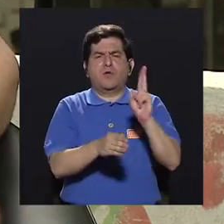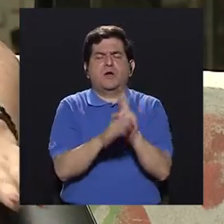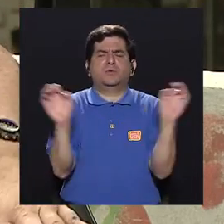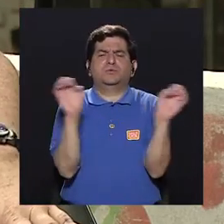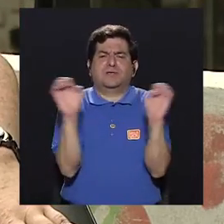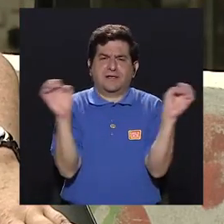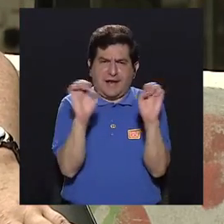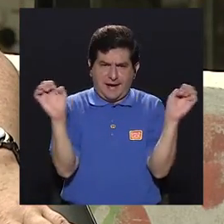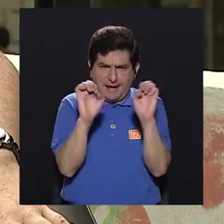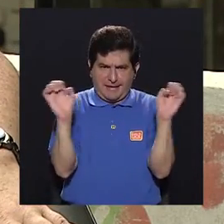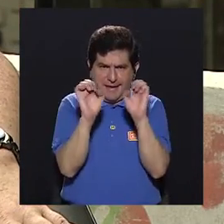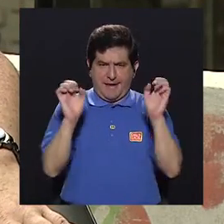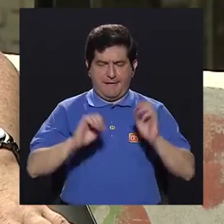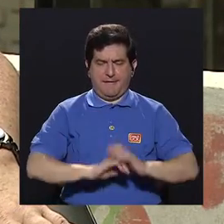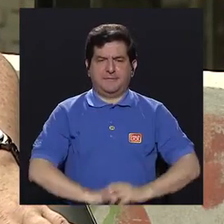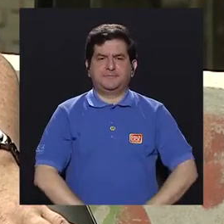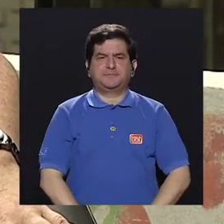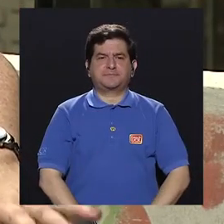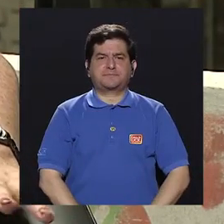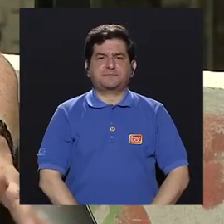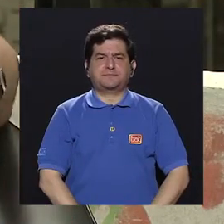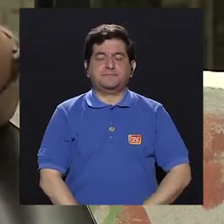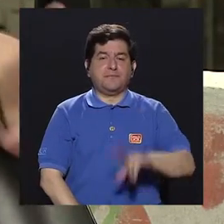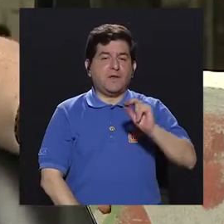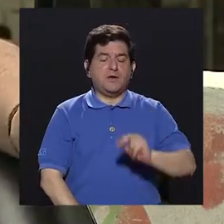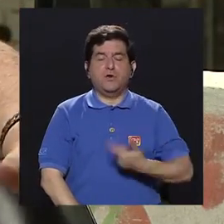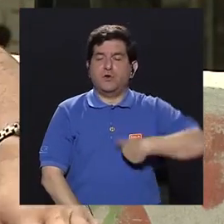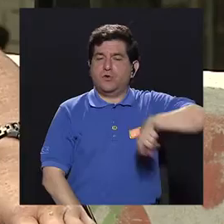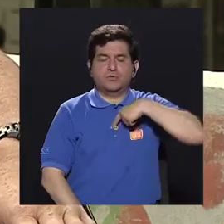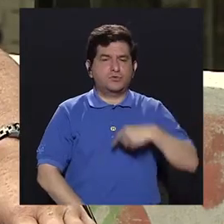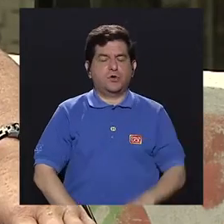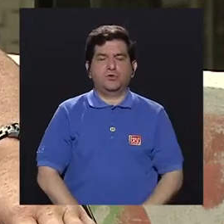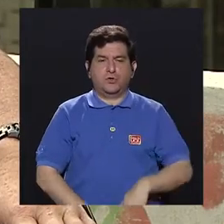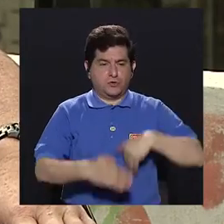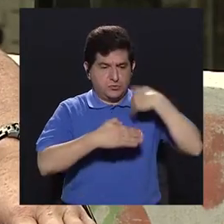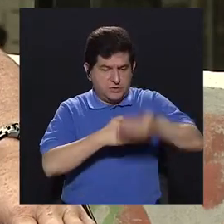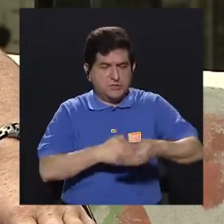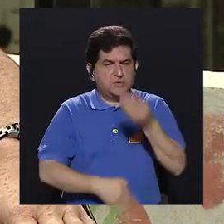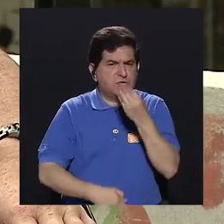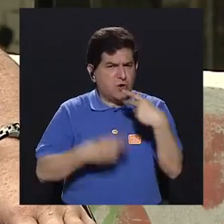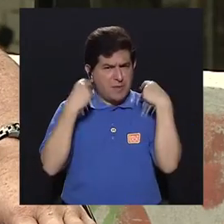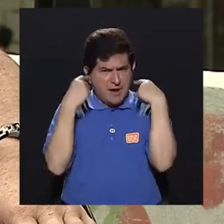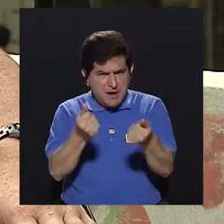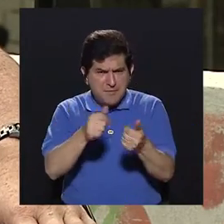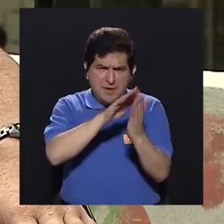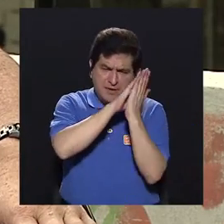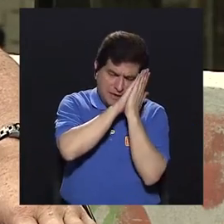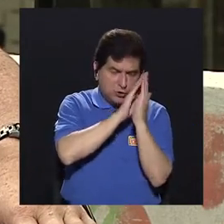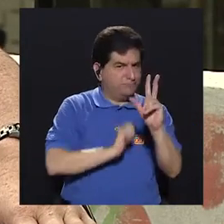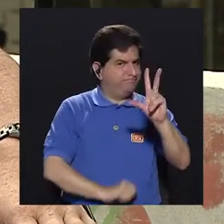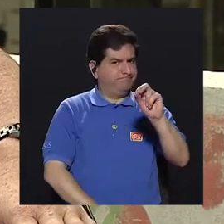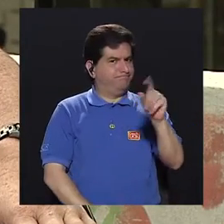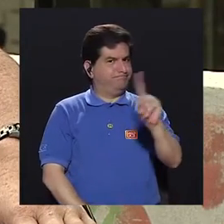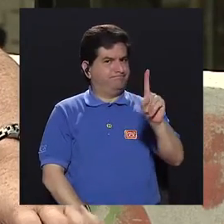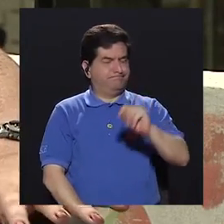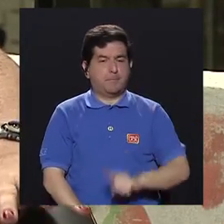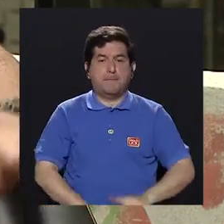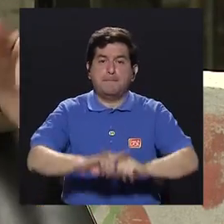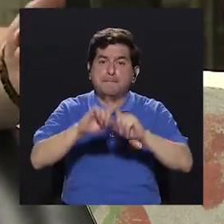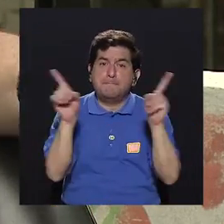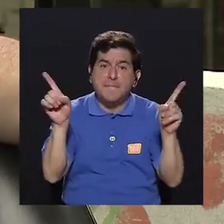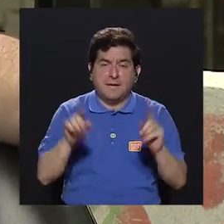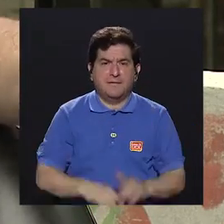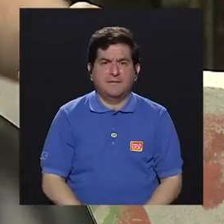poco de energía y no acostarnos inmediatamente después de comer. Pero, digamos, no